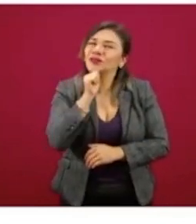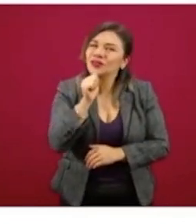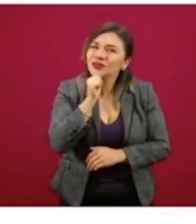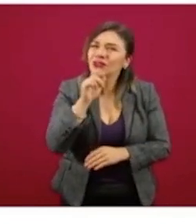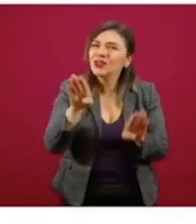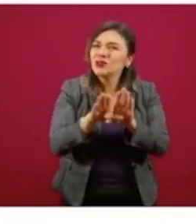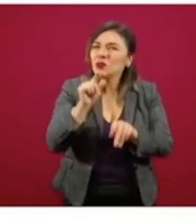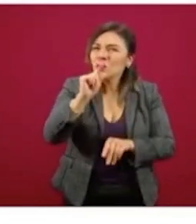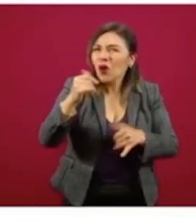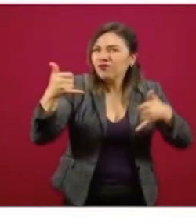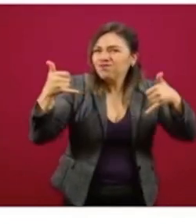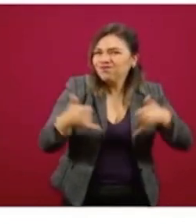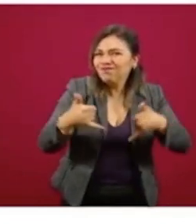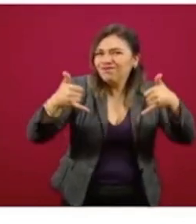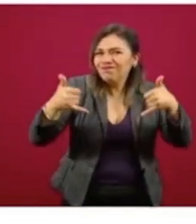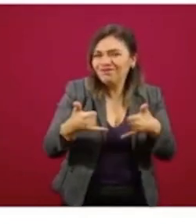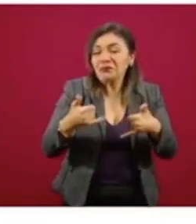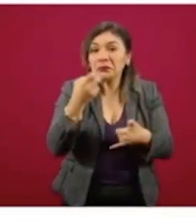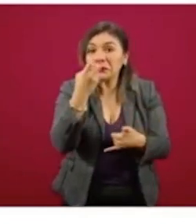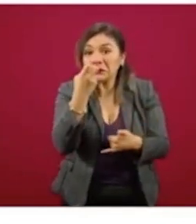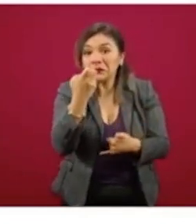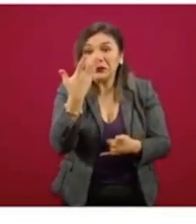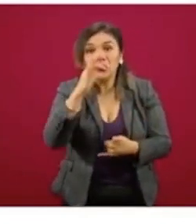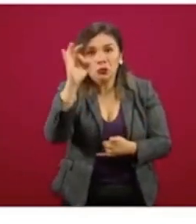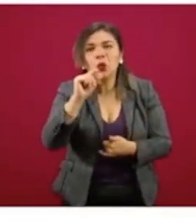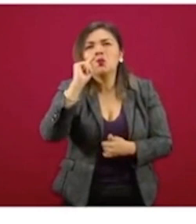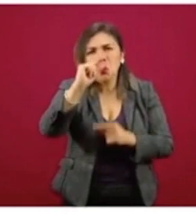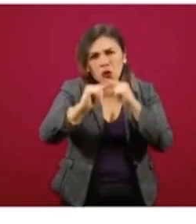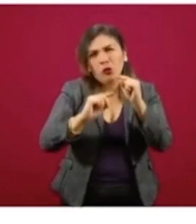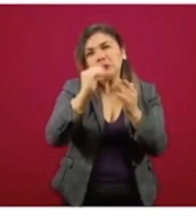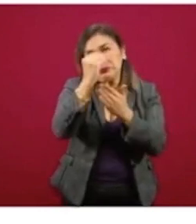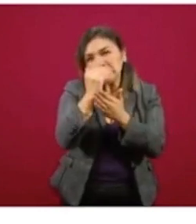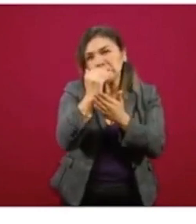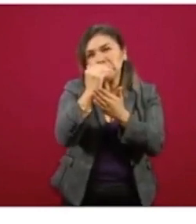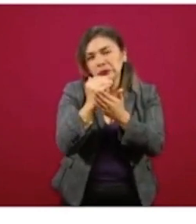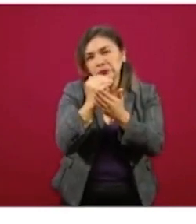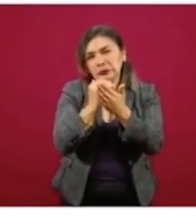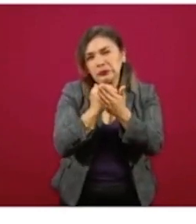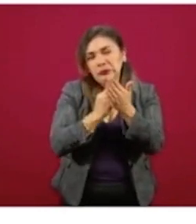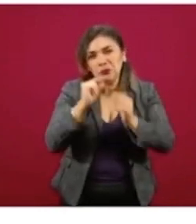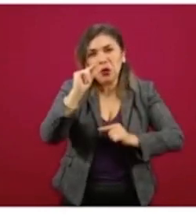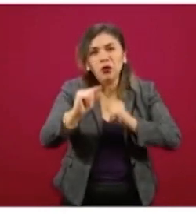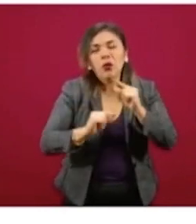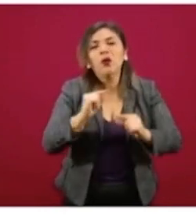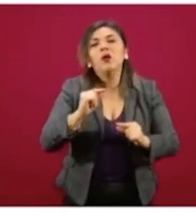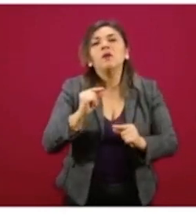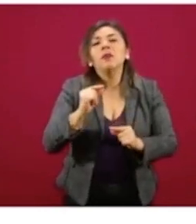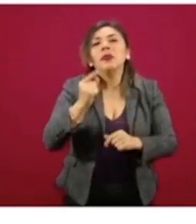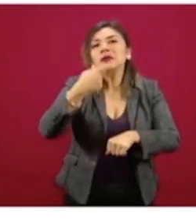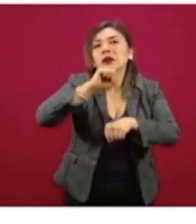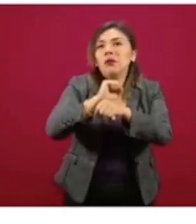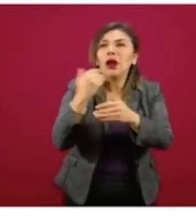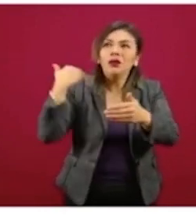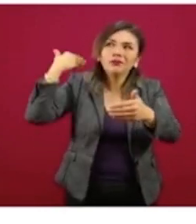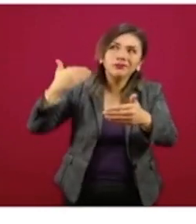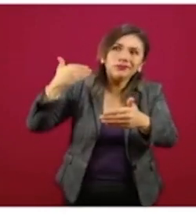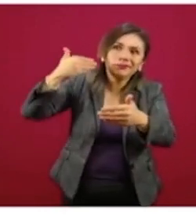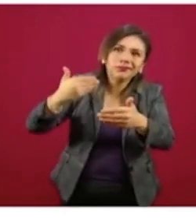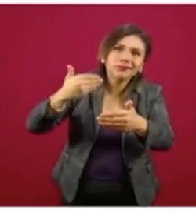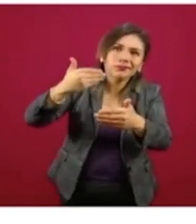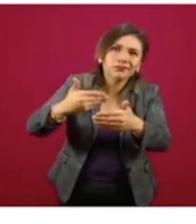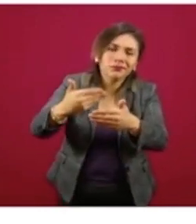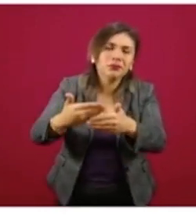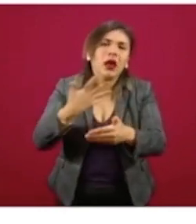resistencia. En efecto, este porcentaje ha venido bajando en las semanas que hemos venido